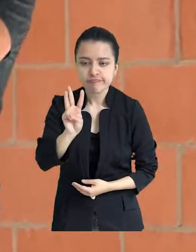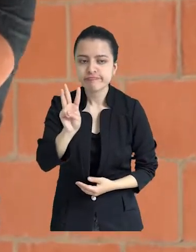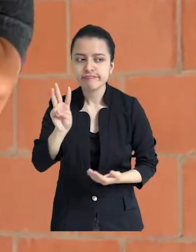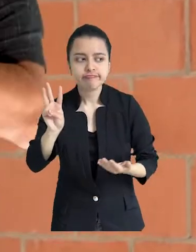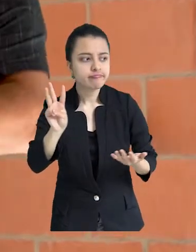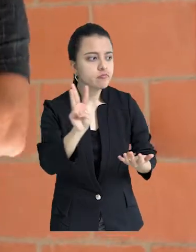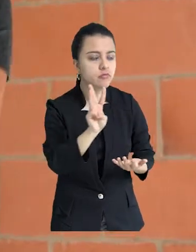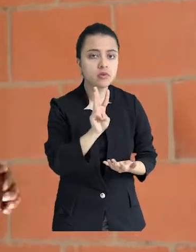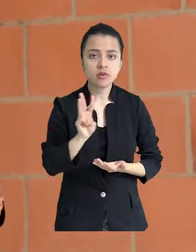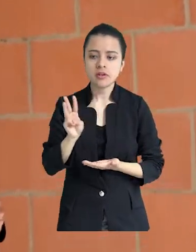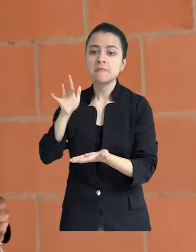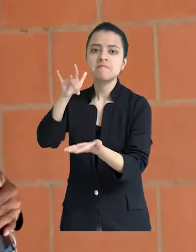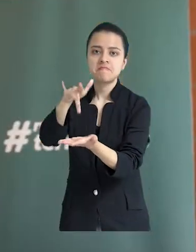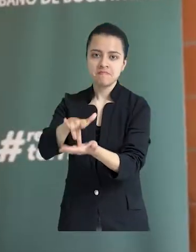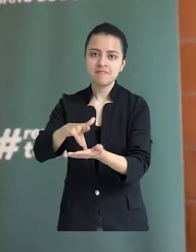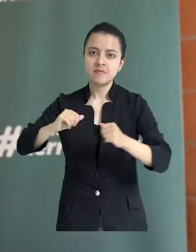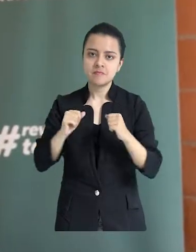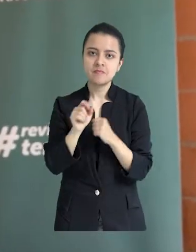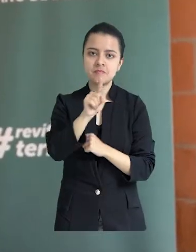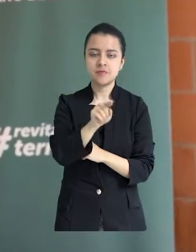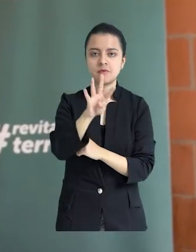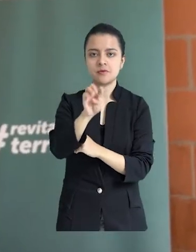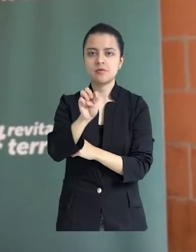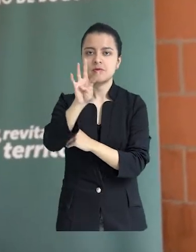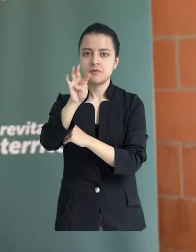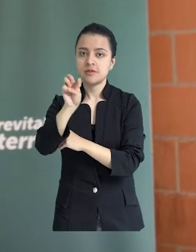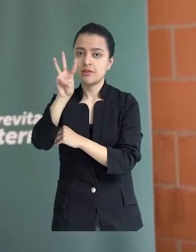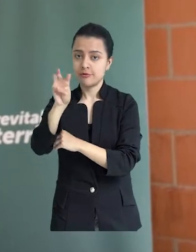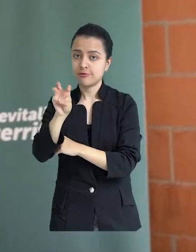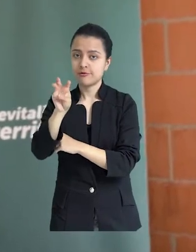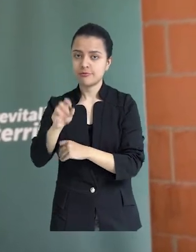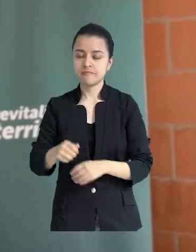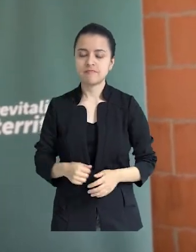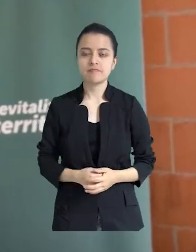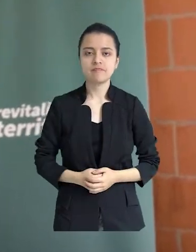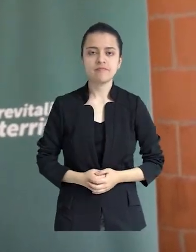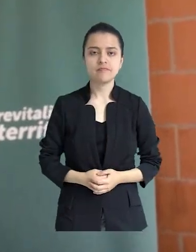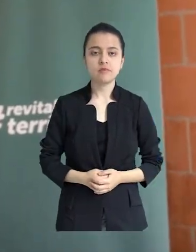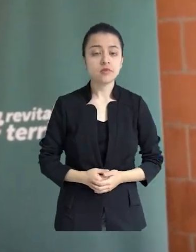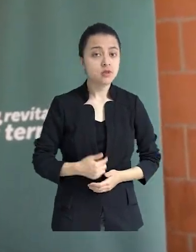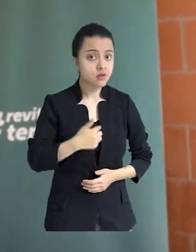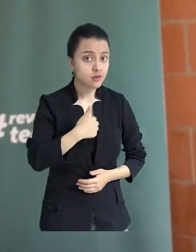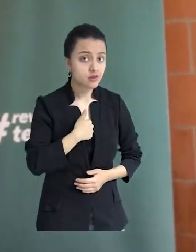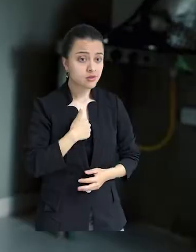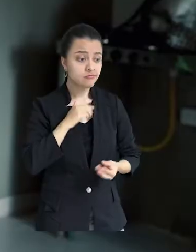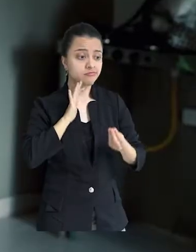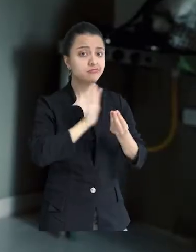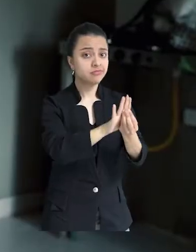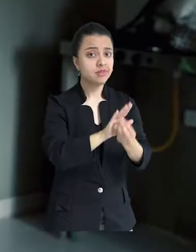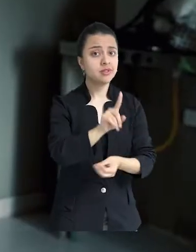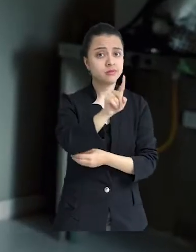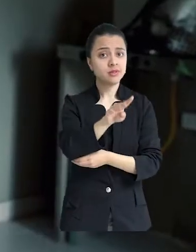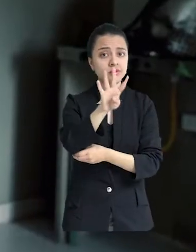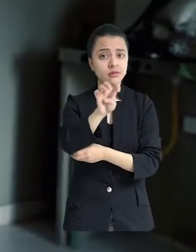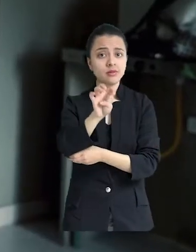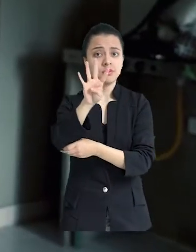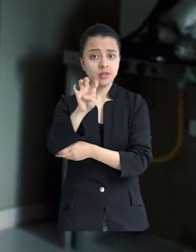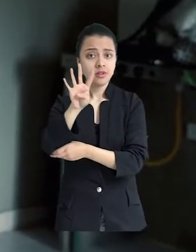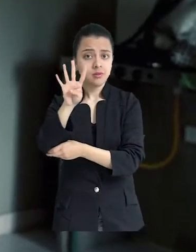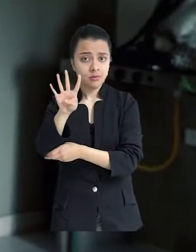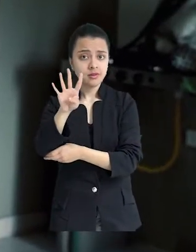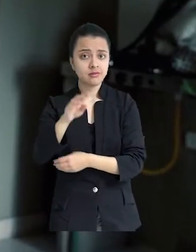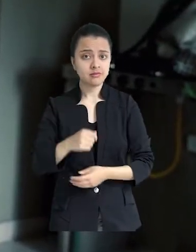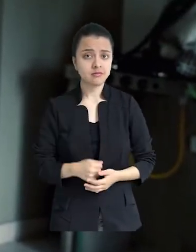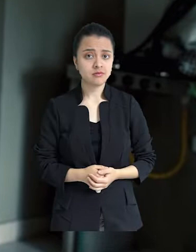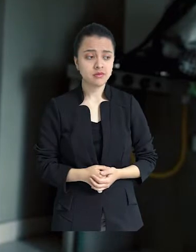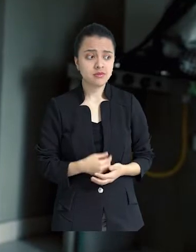y empezamos a luchar. Yo fui desplazada por primera vez en el 94. En esa oportunidad tuve